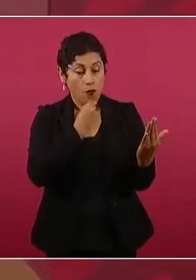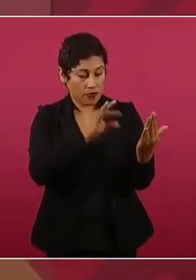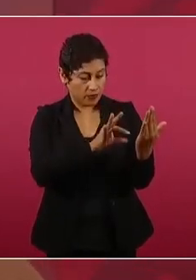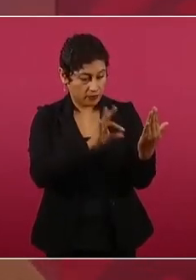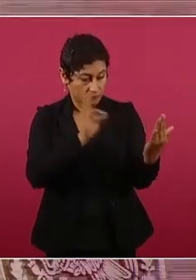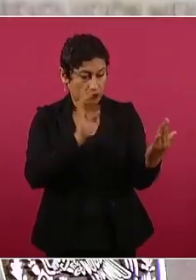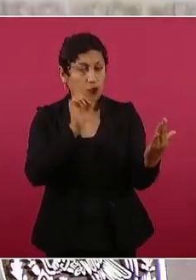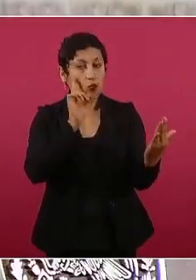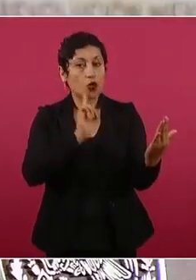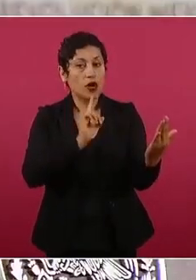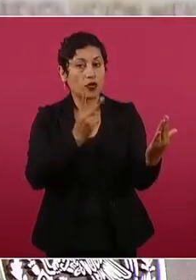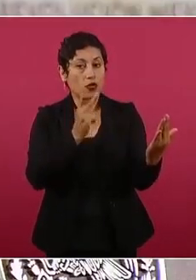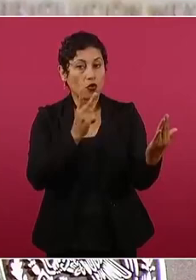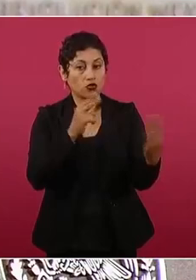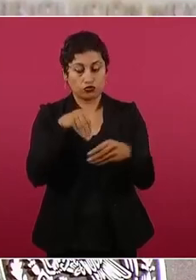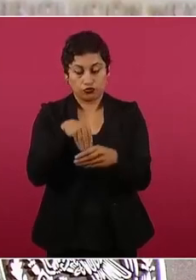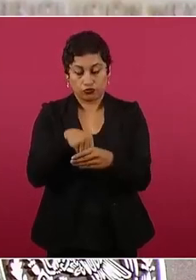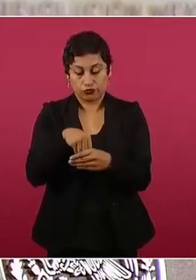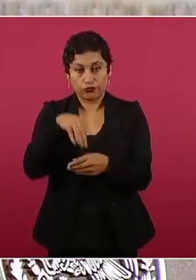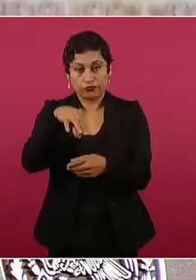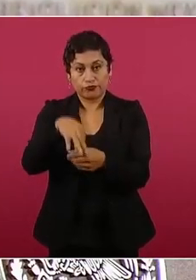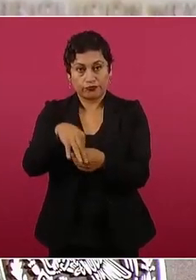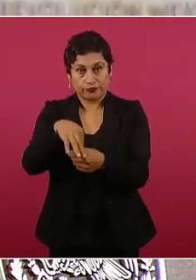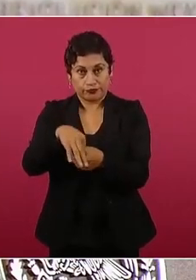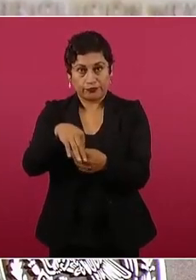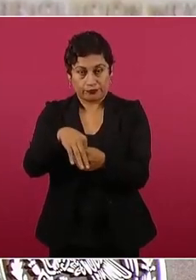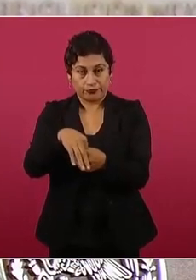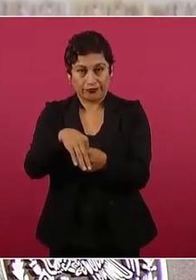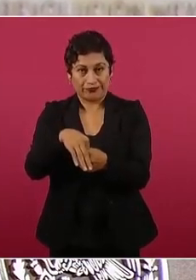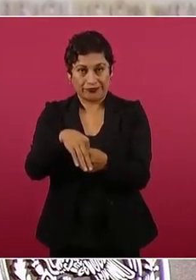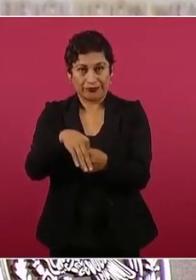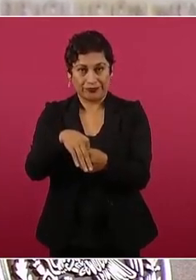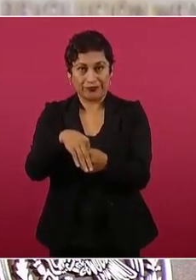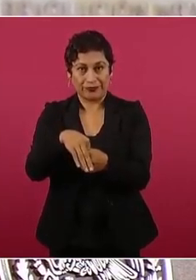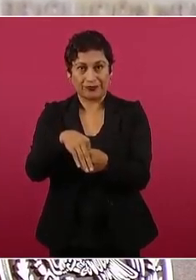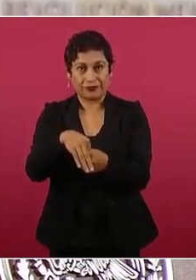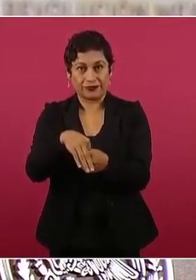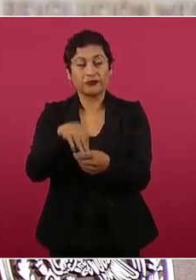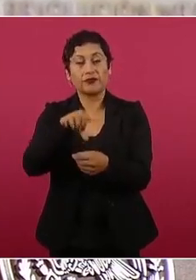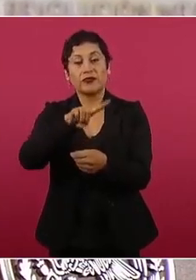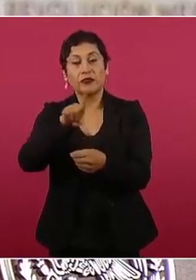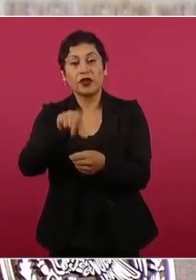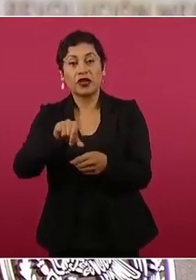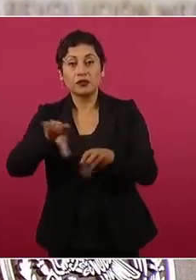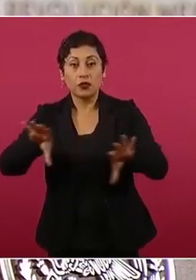deposito la urna. En el recuento,